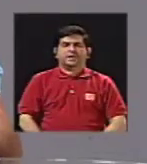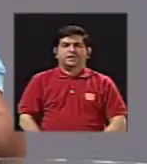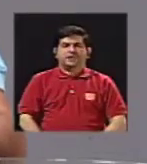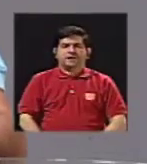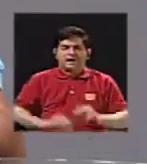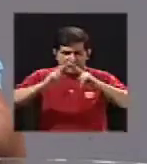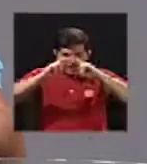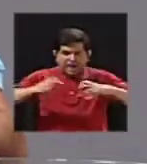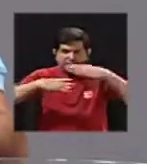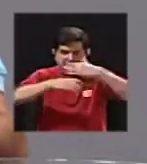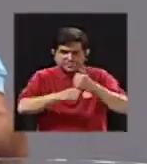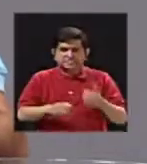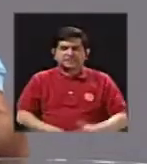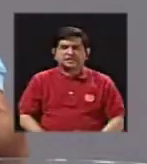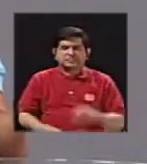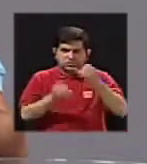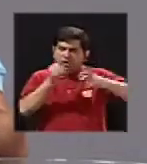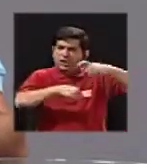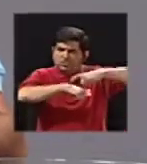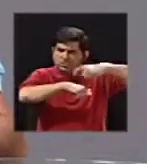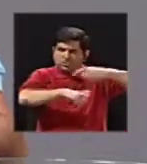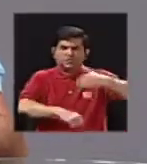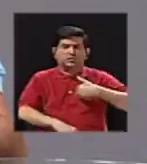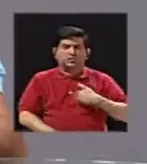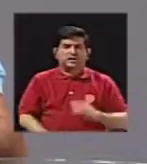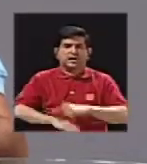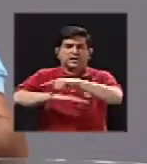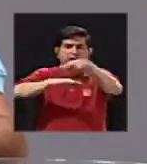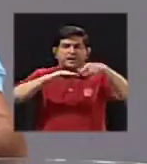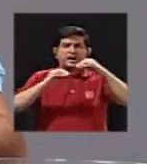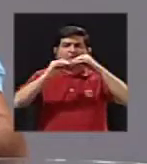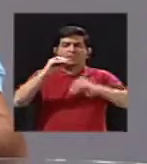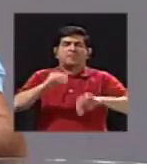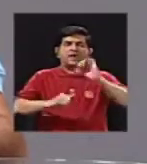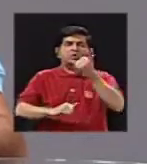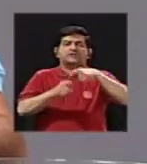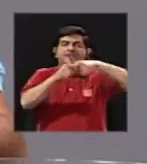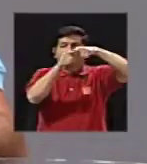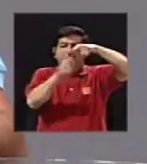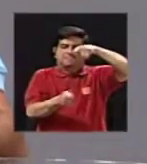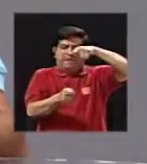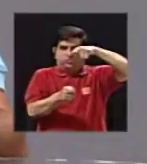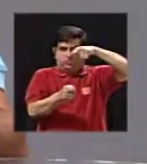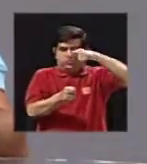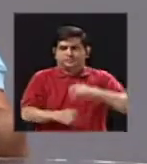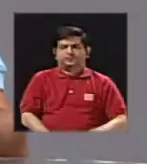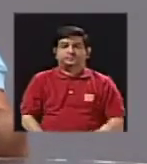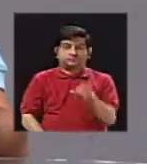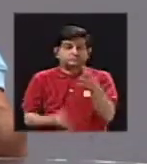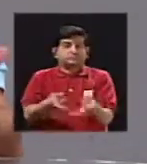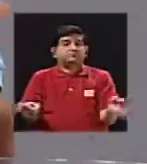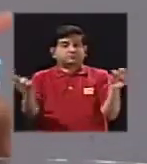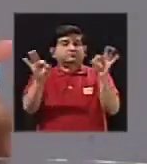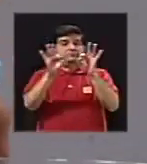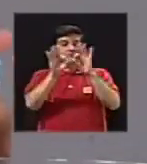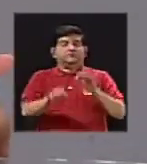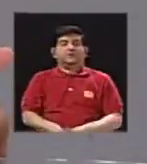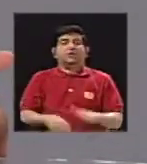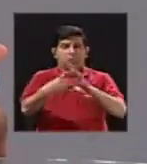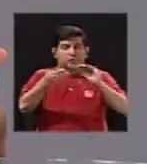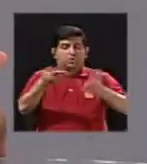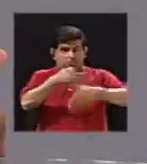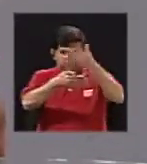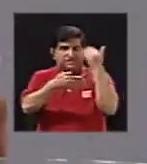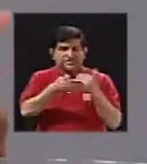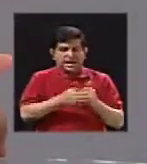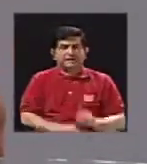mediciones hechas recientemente, pues, tenemos que al lago le quedan menos de 10 metros de profundidad. Y esto es muy importante, pues, como les comenté,